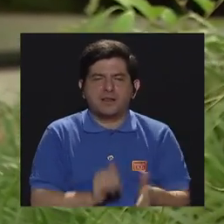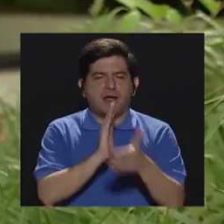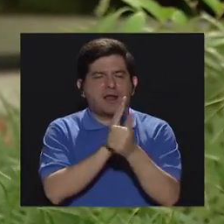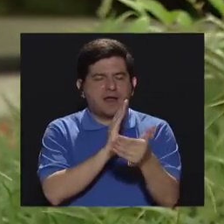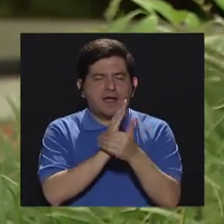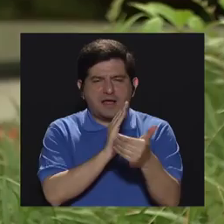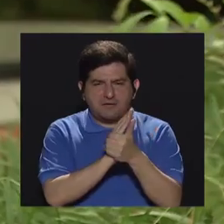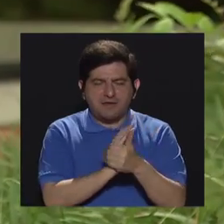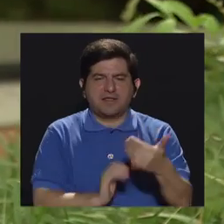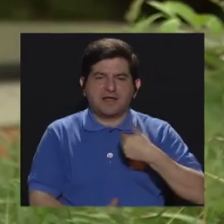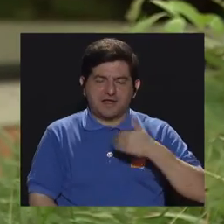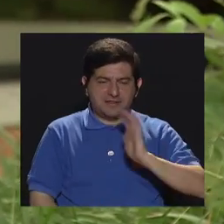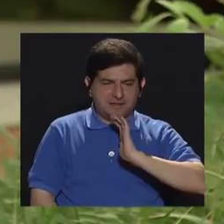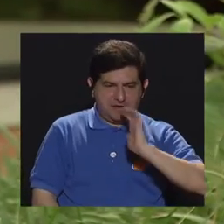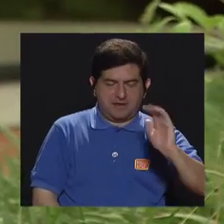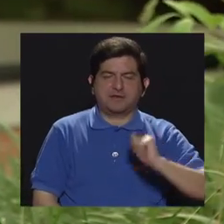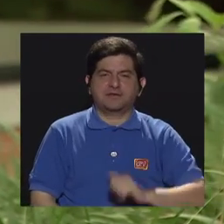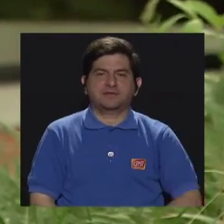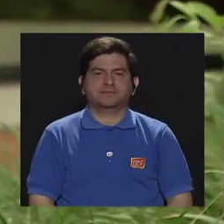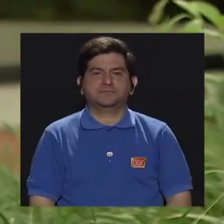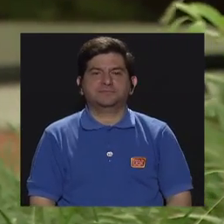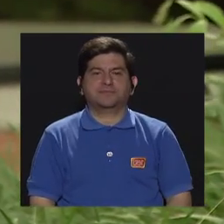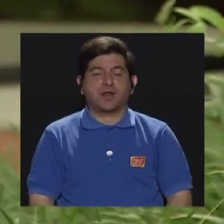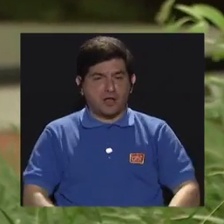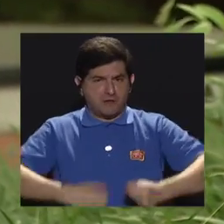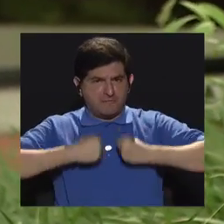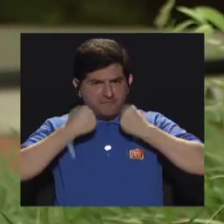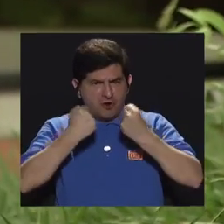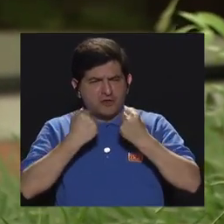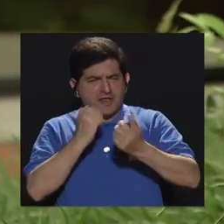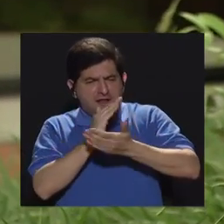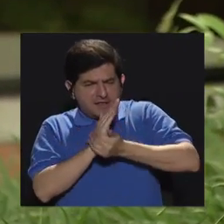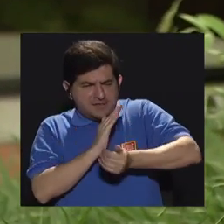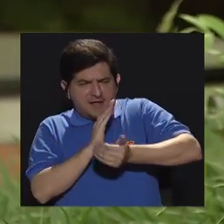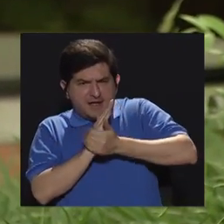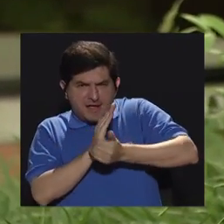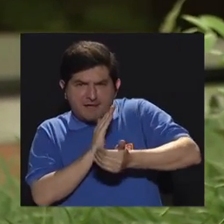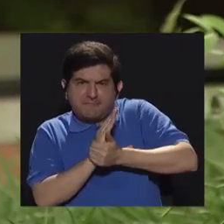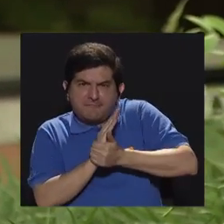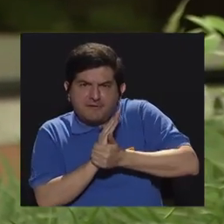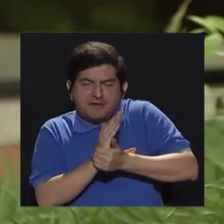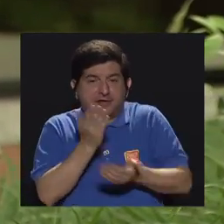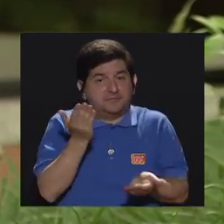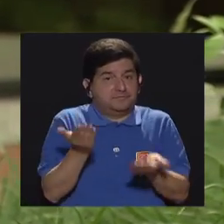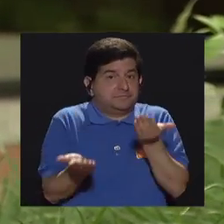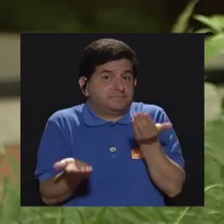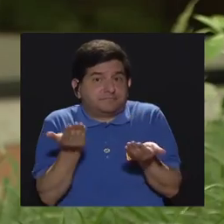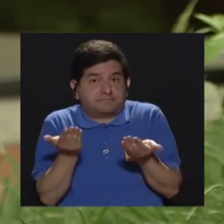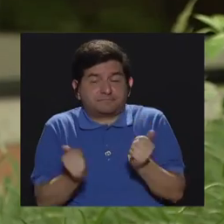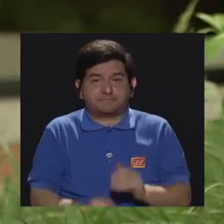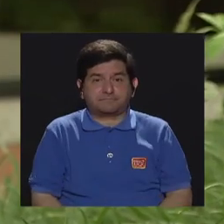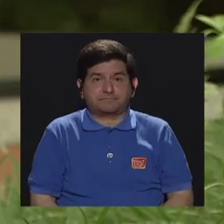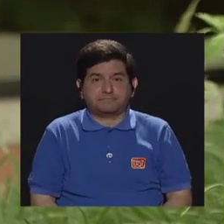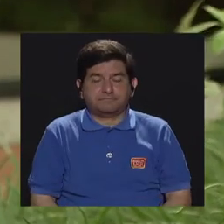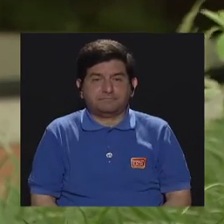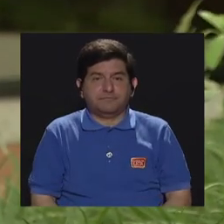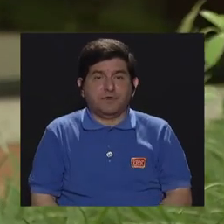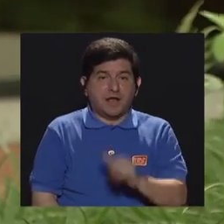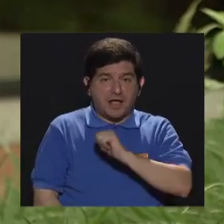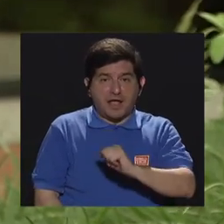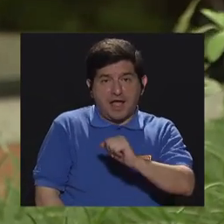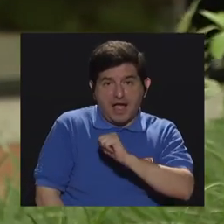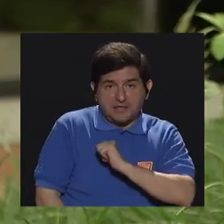habilidades y las actitudes de los niños, ¿verdad? También fortalecer aquella habilidad que, más bien, aquella